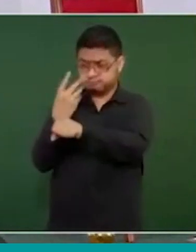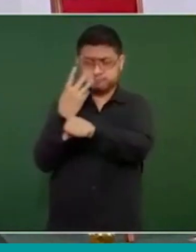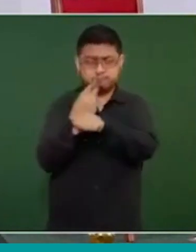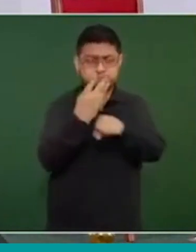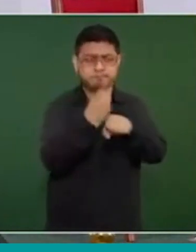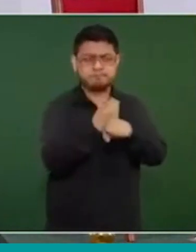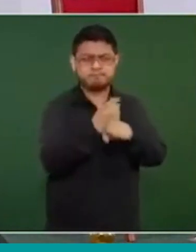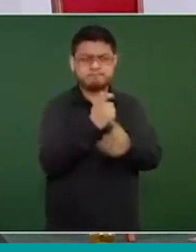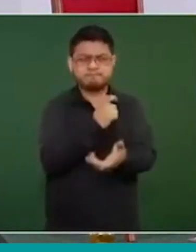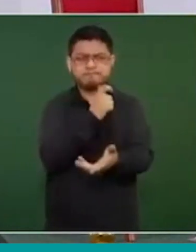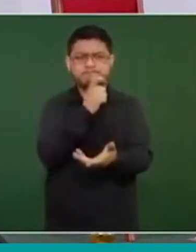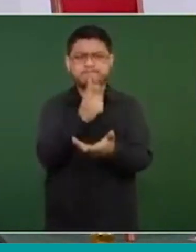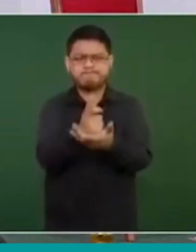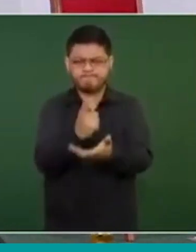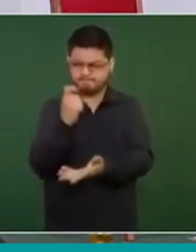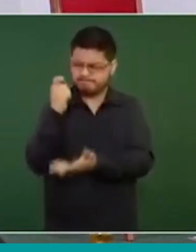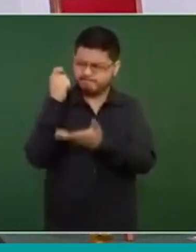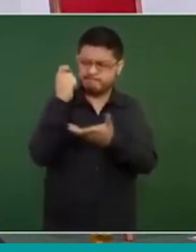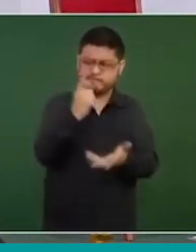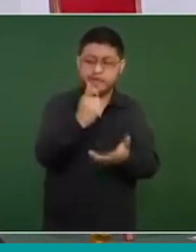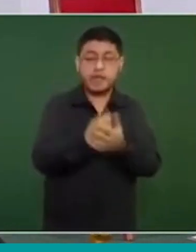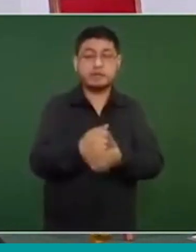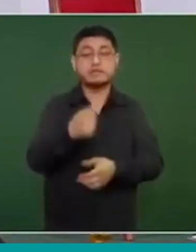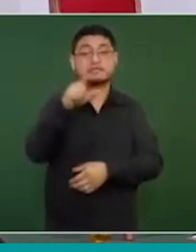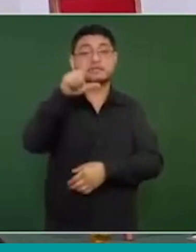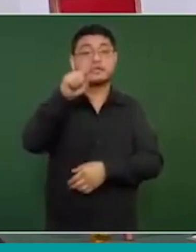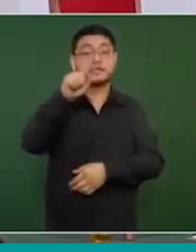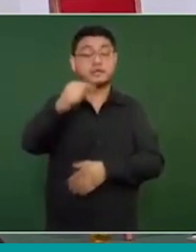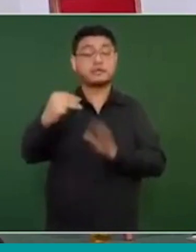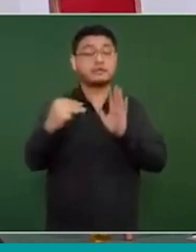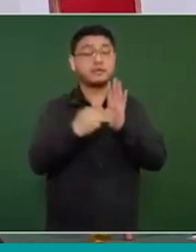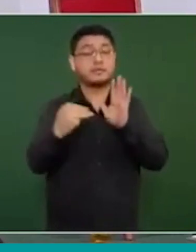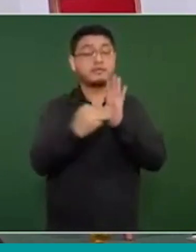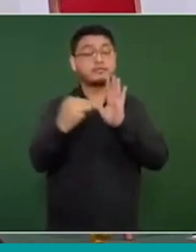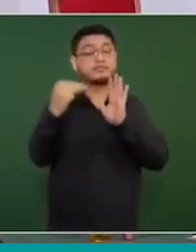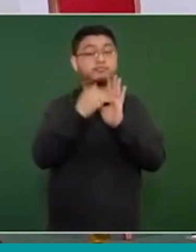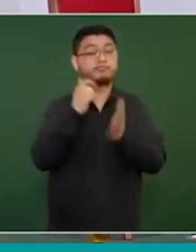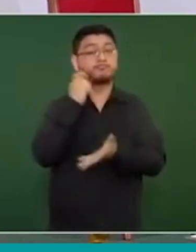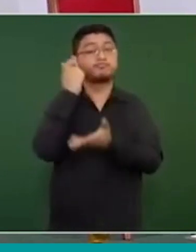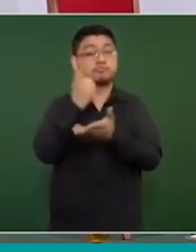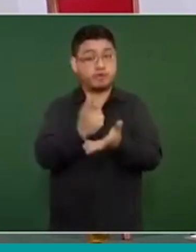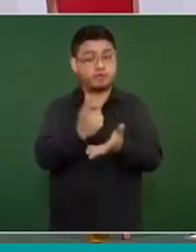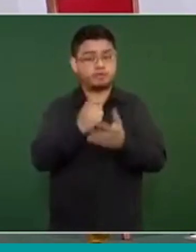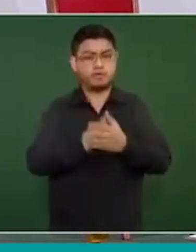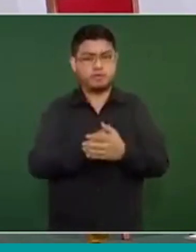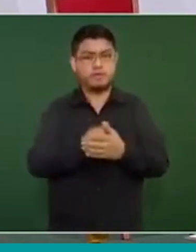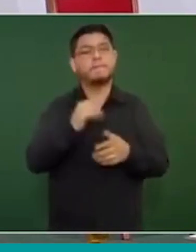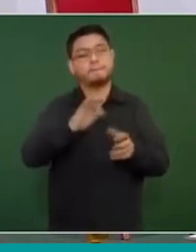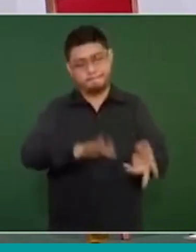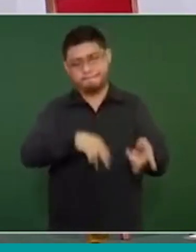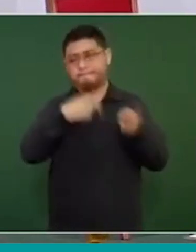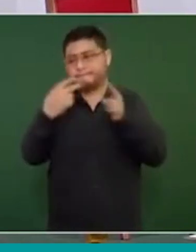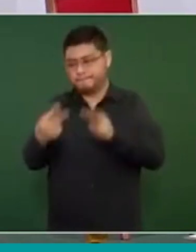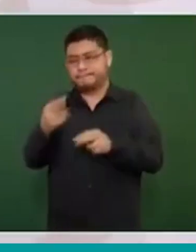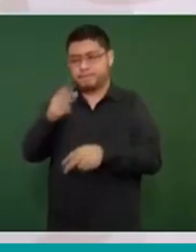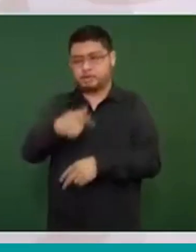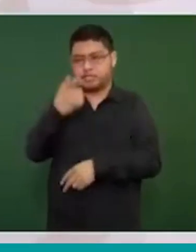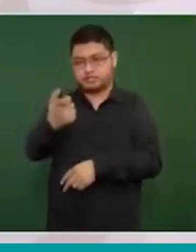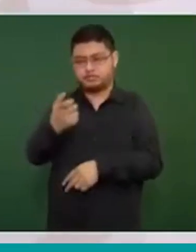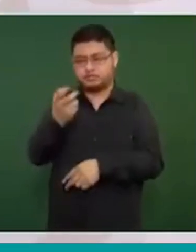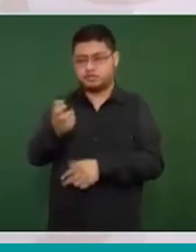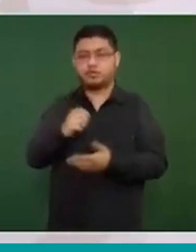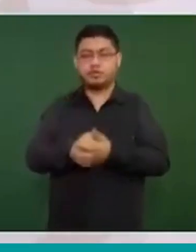con una inversión de 70 mil millones de pesos. Por ello ha aumentado su producción de 38